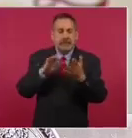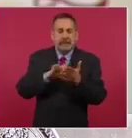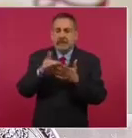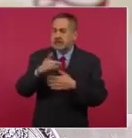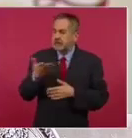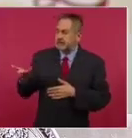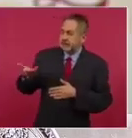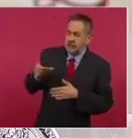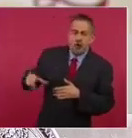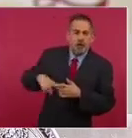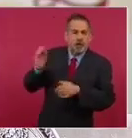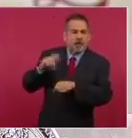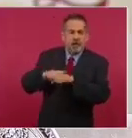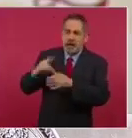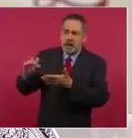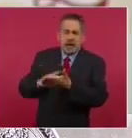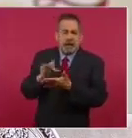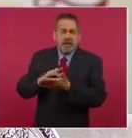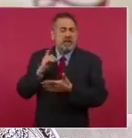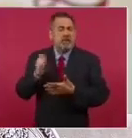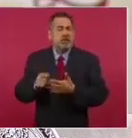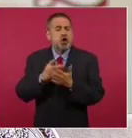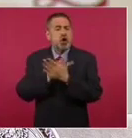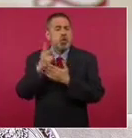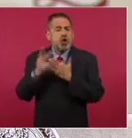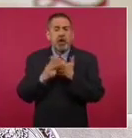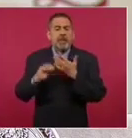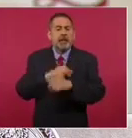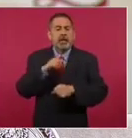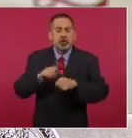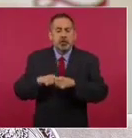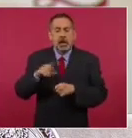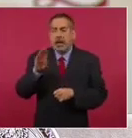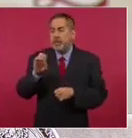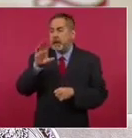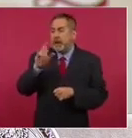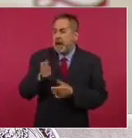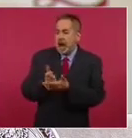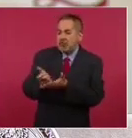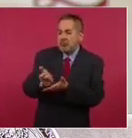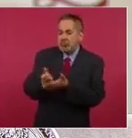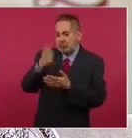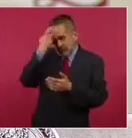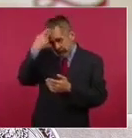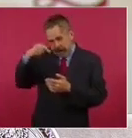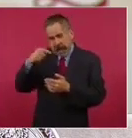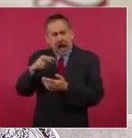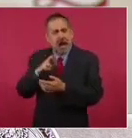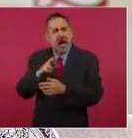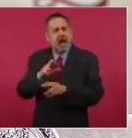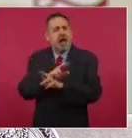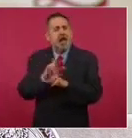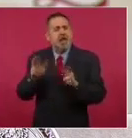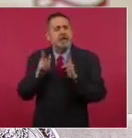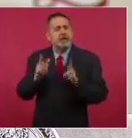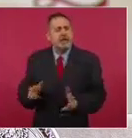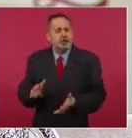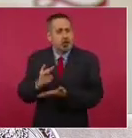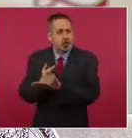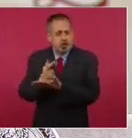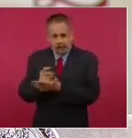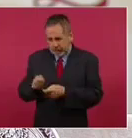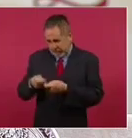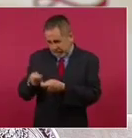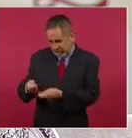del gobierno federal de este Programa Nacional de Becas a la Rehabilitación, es que si podemos,